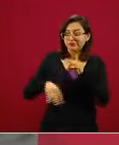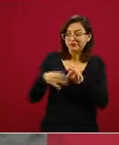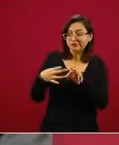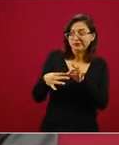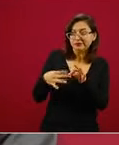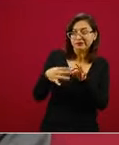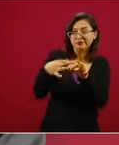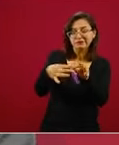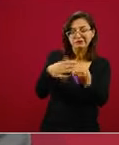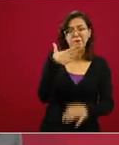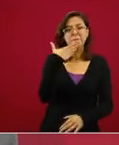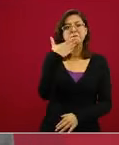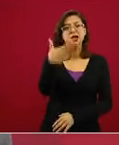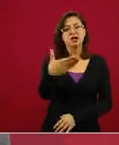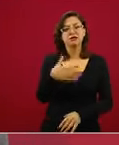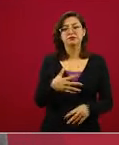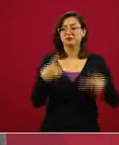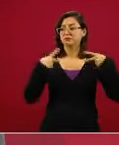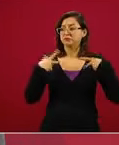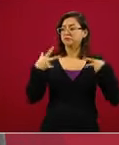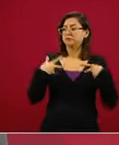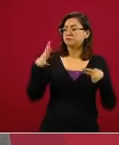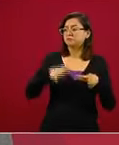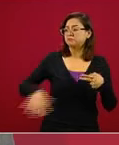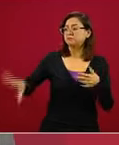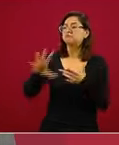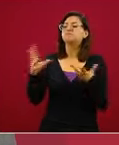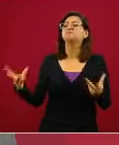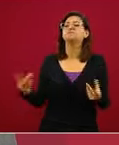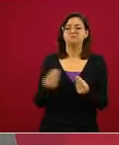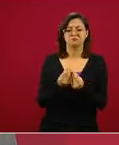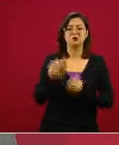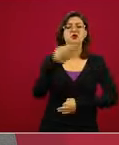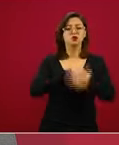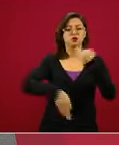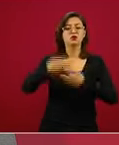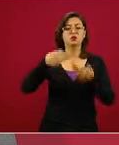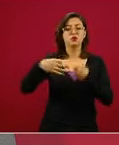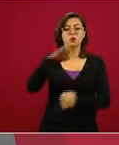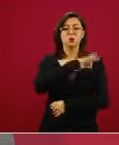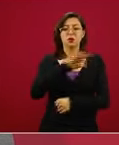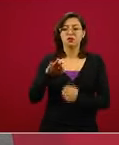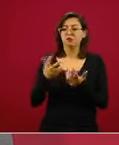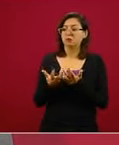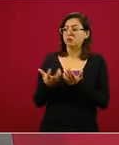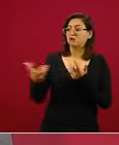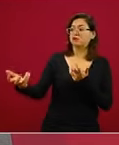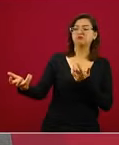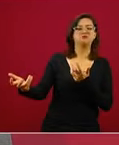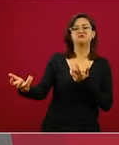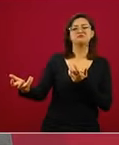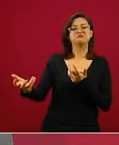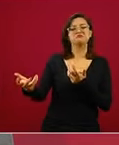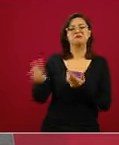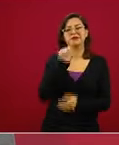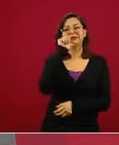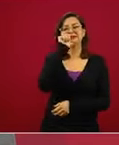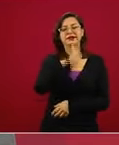el pueblo todo, sin el pueblo nada. Por eso tenemos